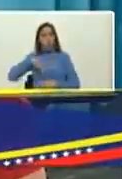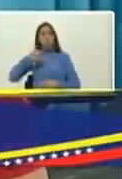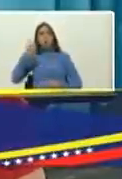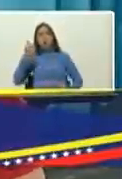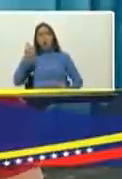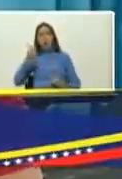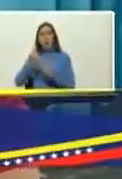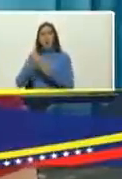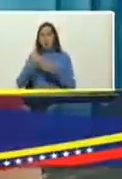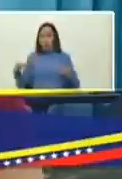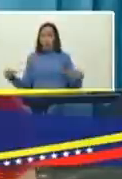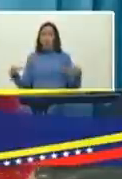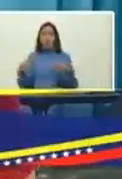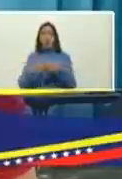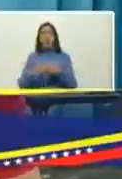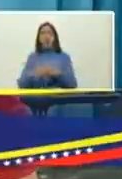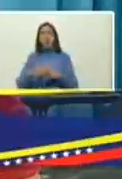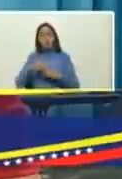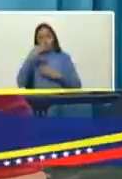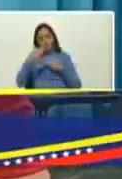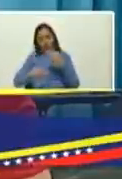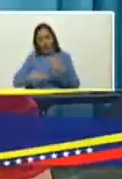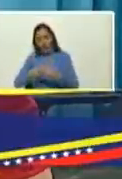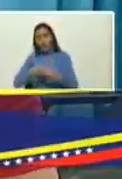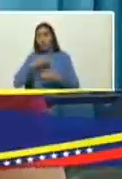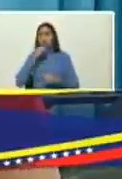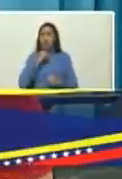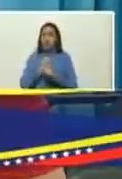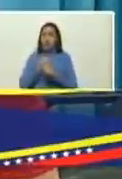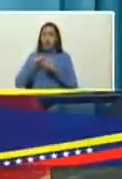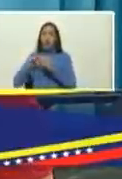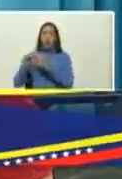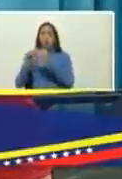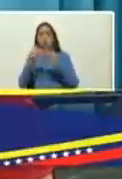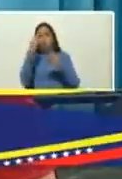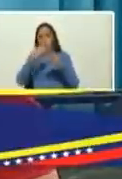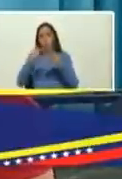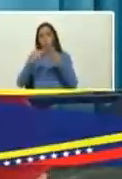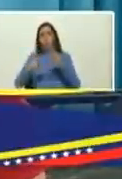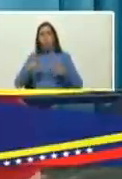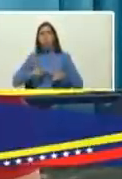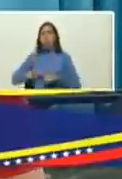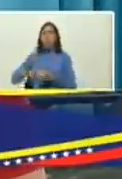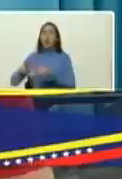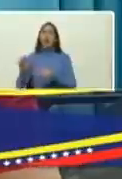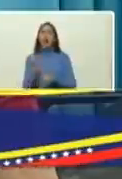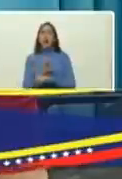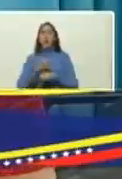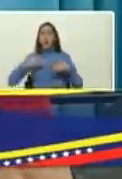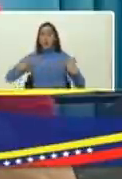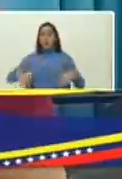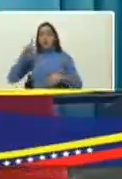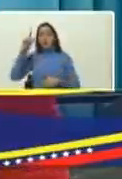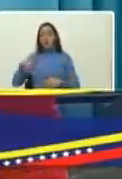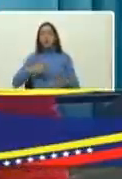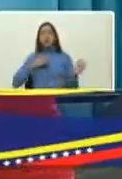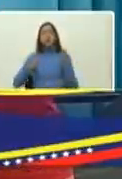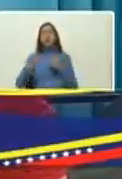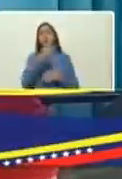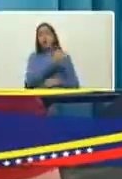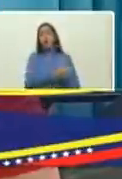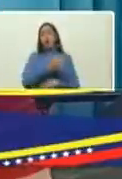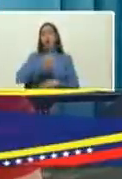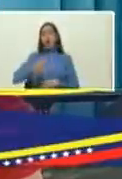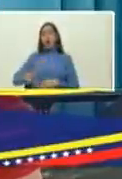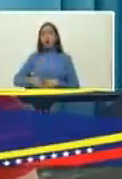con que este equipo lo va a hacer vamos a rehabilitar otros espacios como la emergencia y servicio por servicio